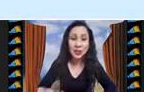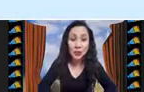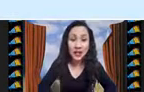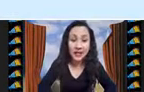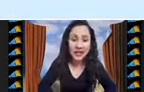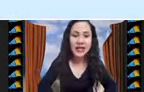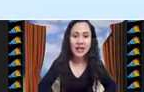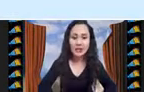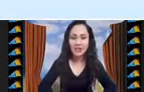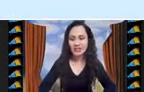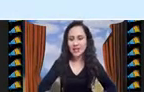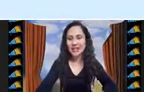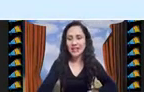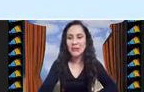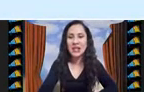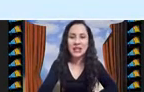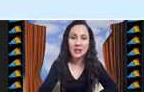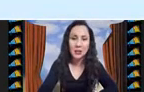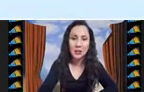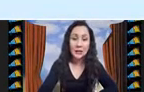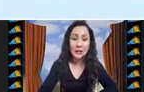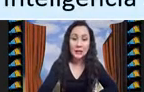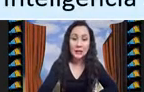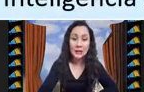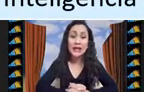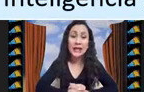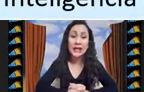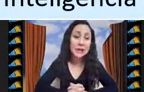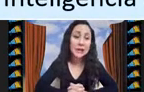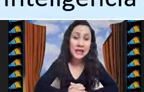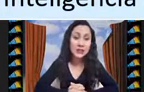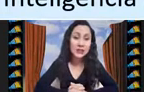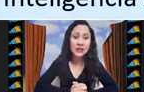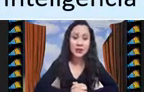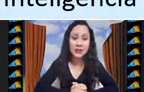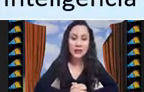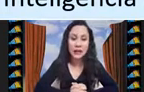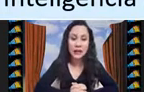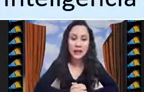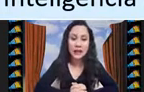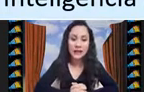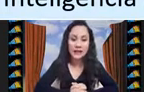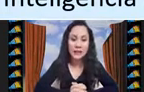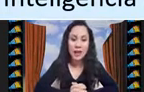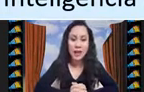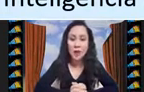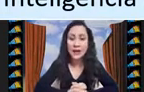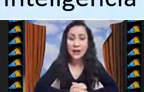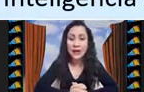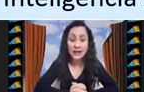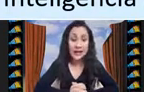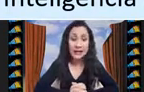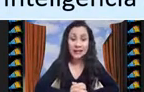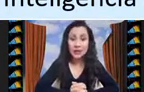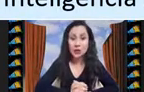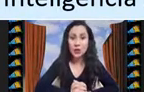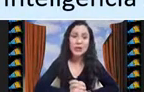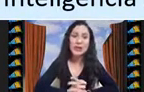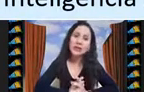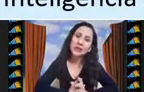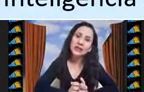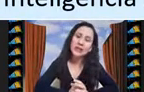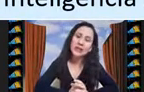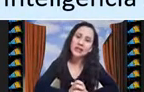la naturaleza y la belleza y el clima de la zona. En mi caso, les comentaba que trabajo en el